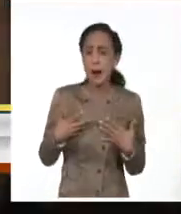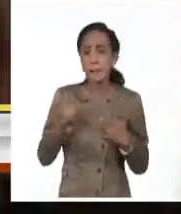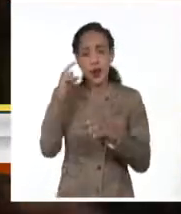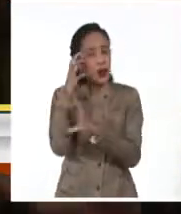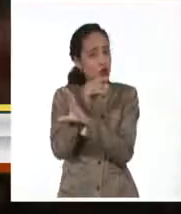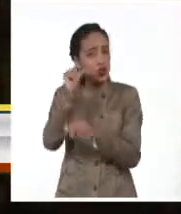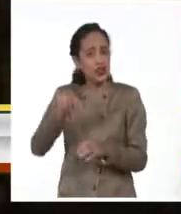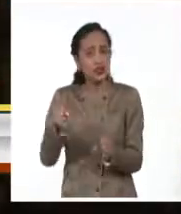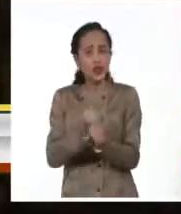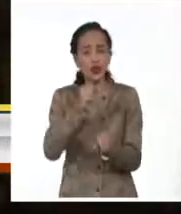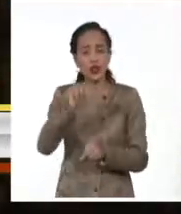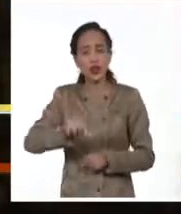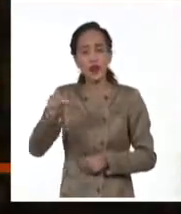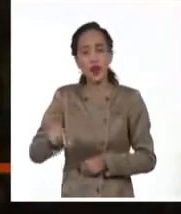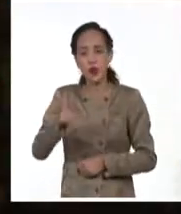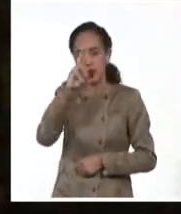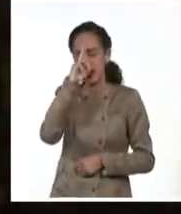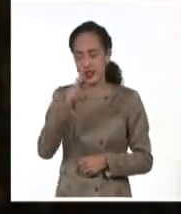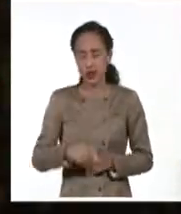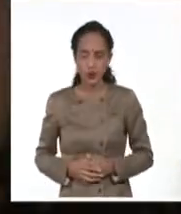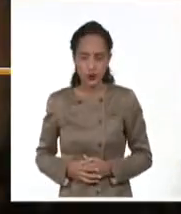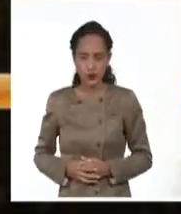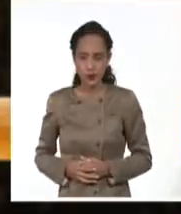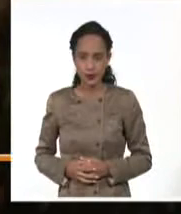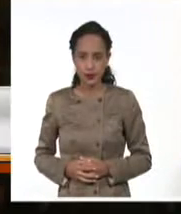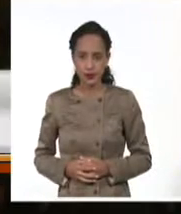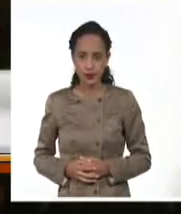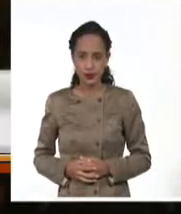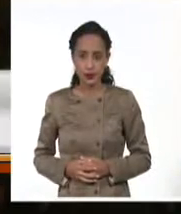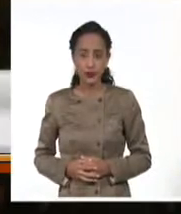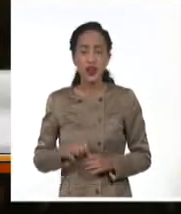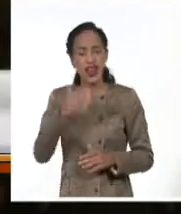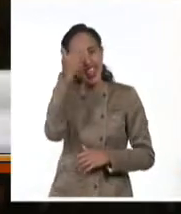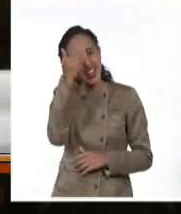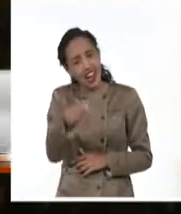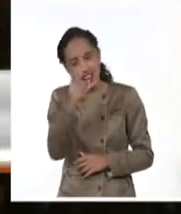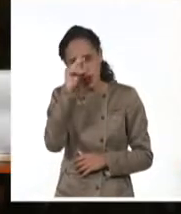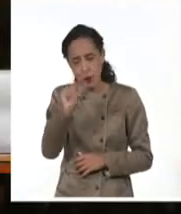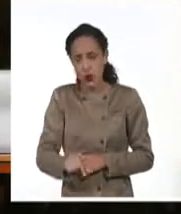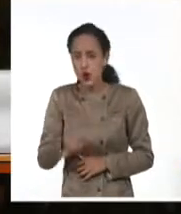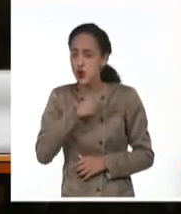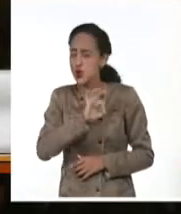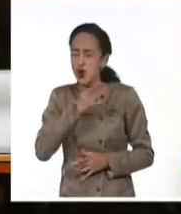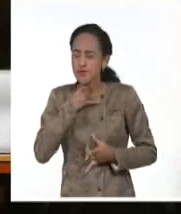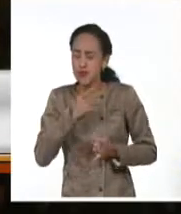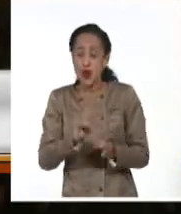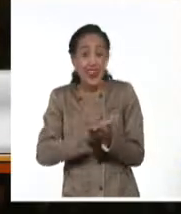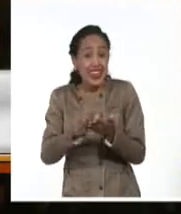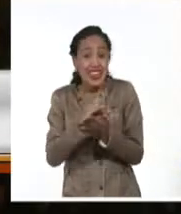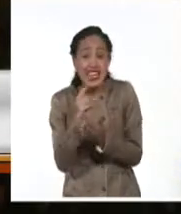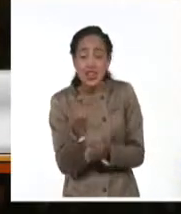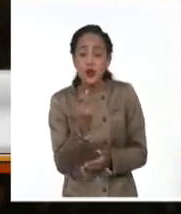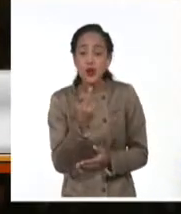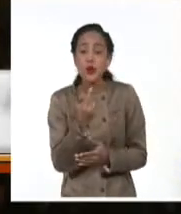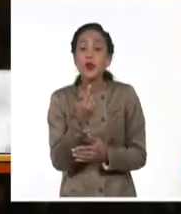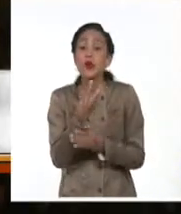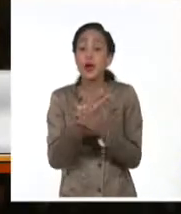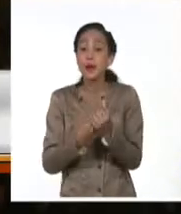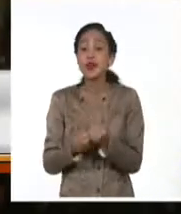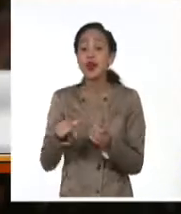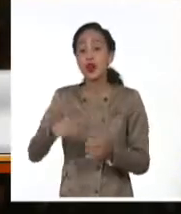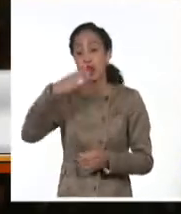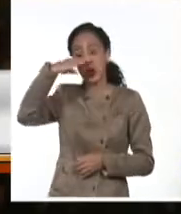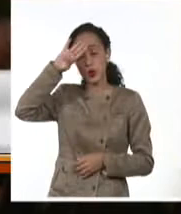Porque por ellos no falleció ni un solo discapacitado en Cuba. Hubiésemos querido traer